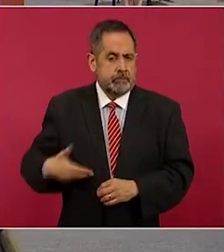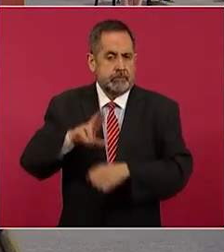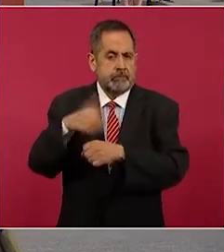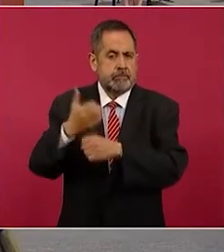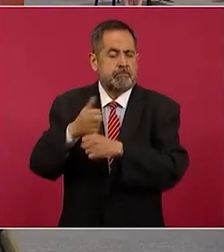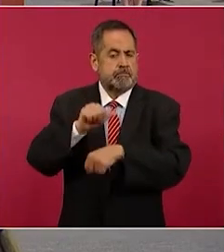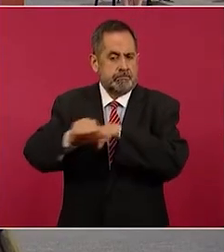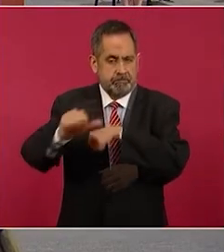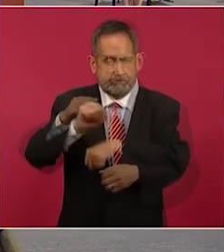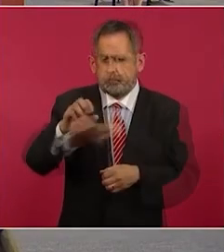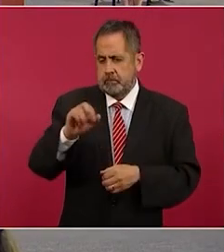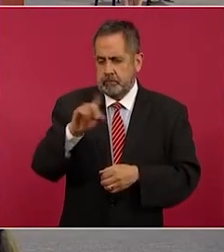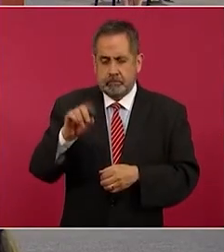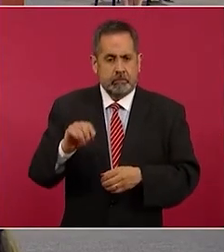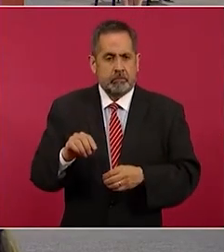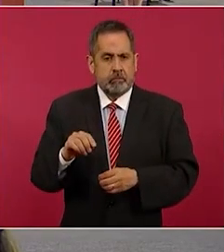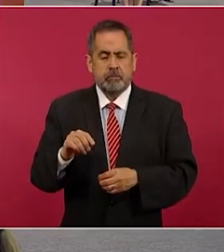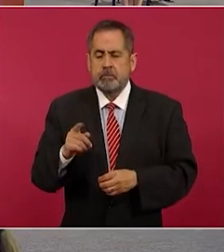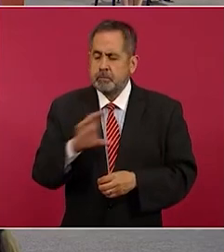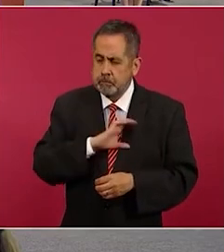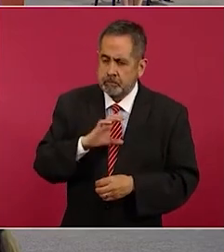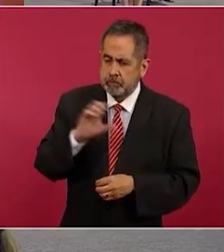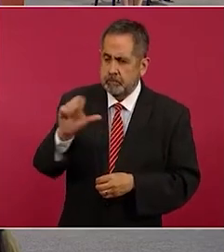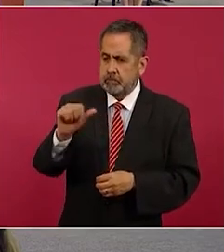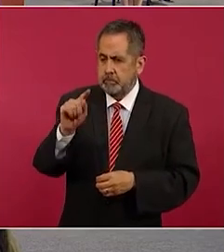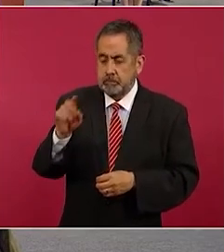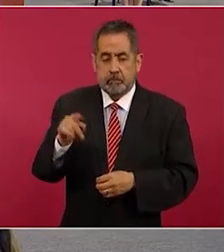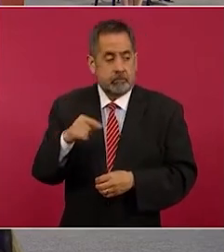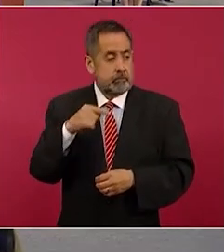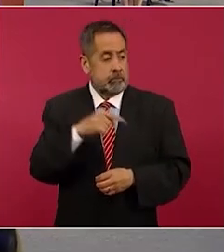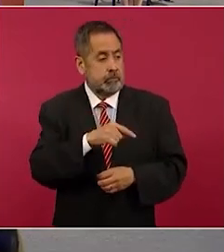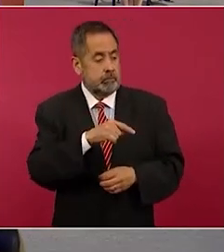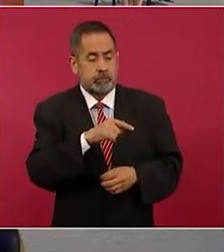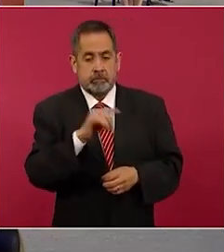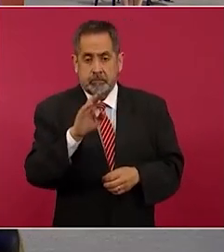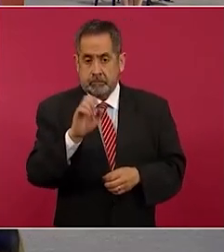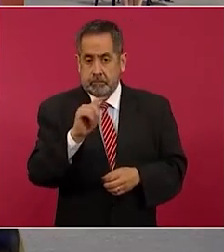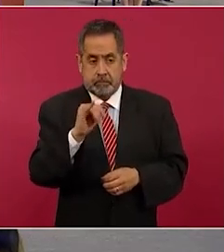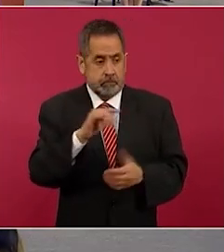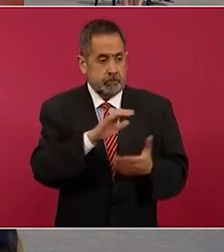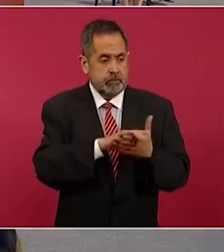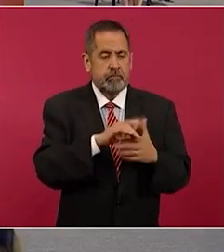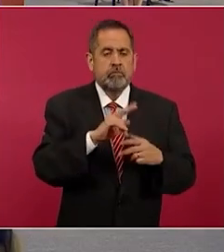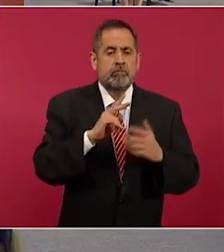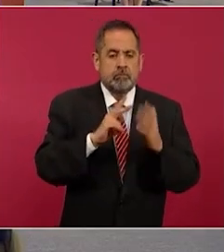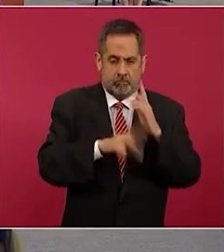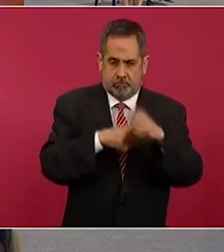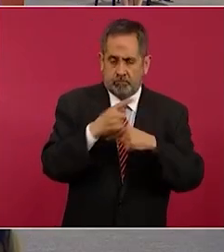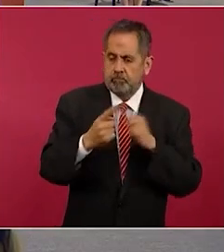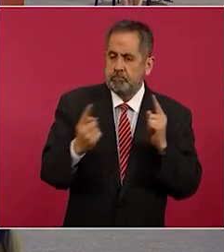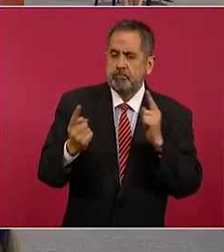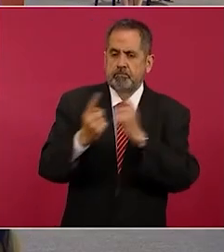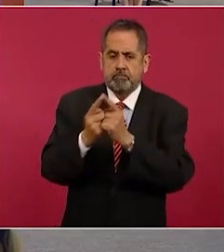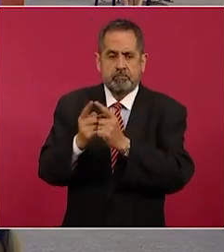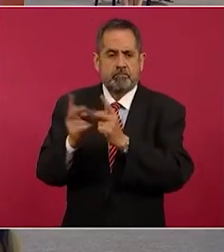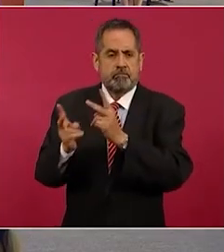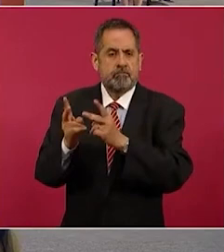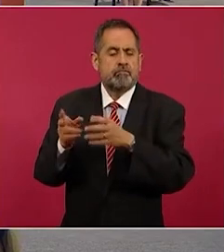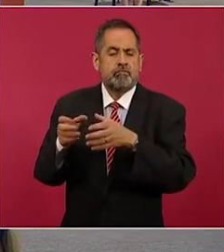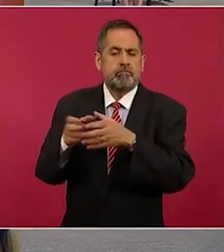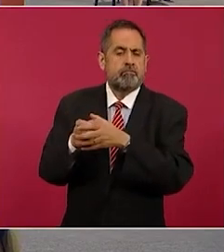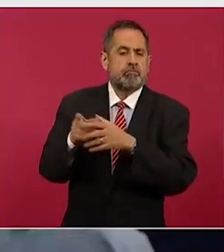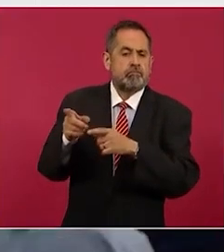de Argentina presente estimado Alberto Beatriz te refrenderá refrenderá